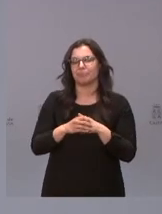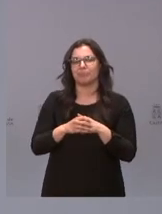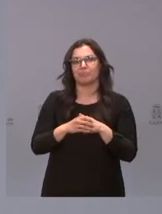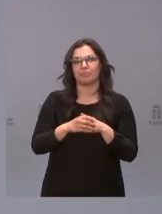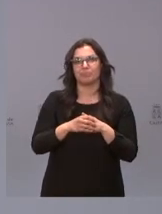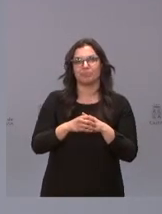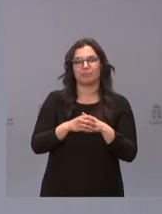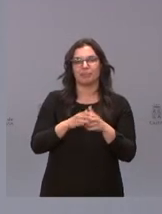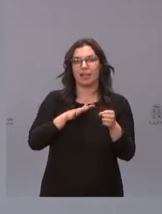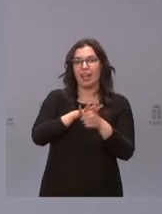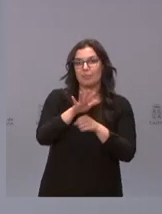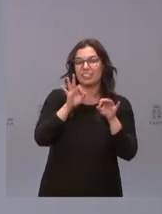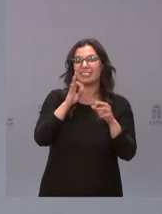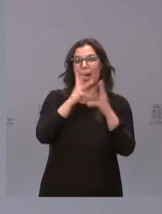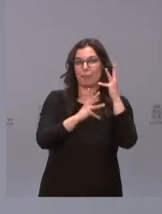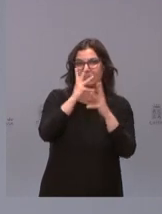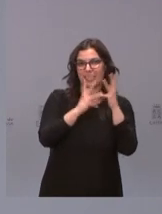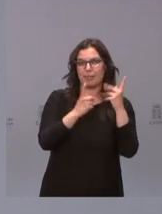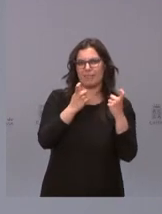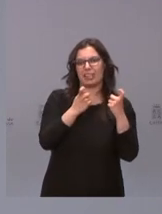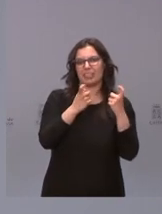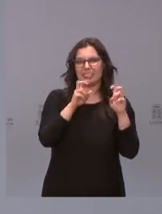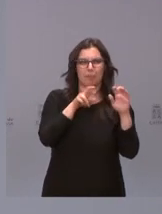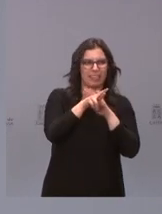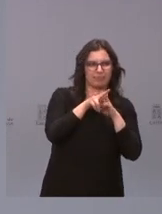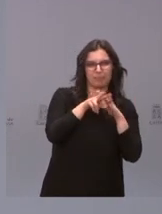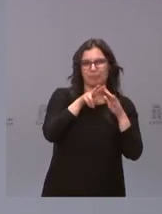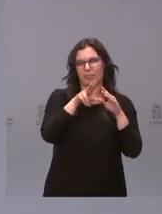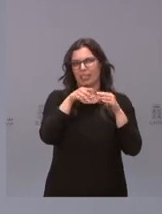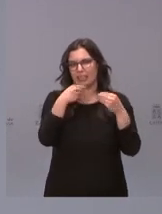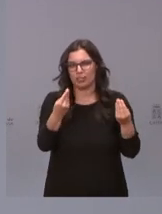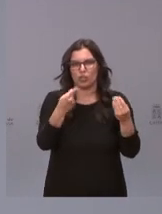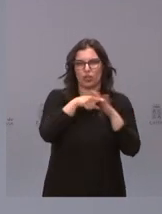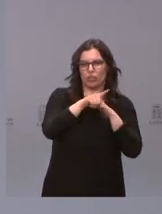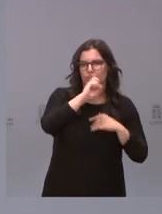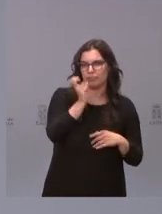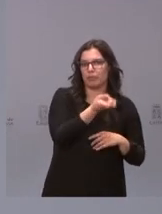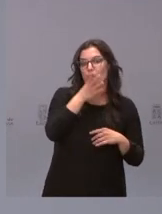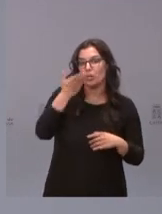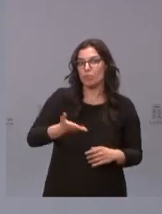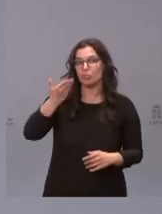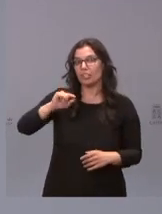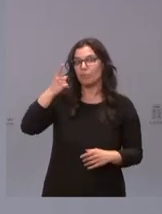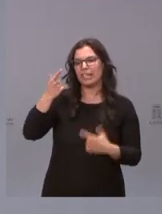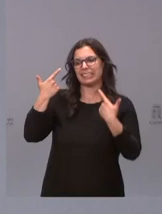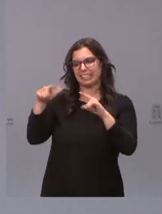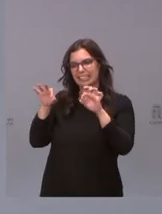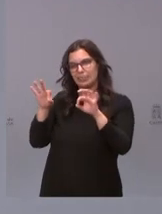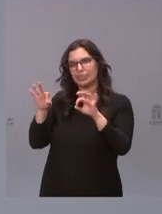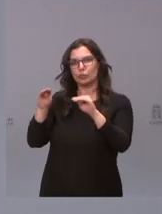de la parte administrativa pero ahora lo importante viene por lo que es la parte